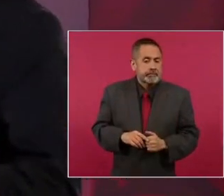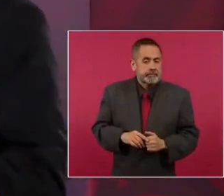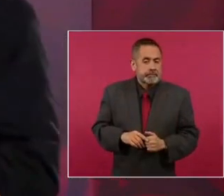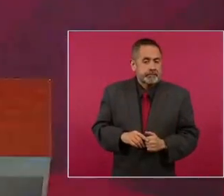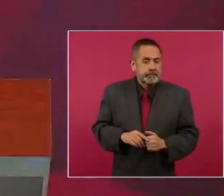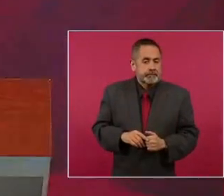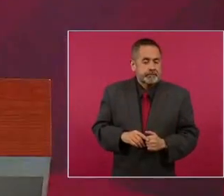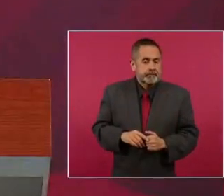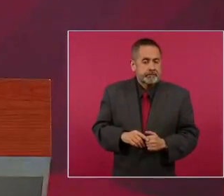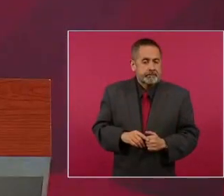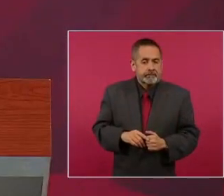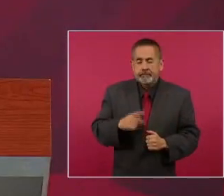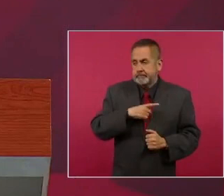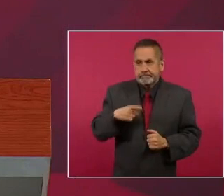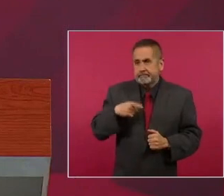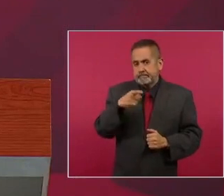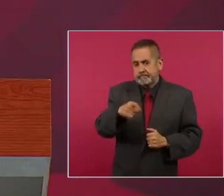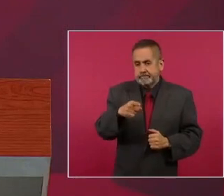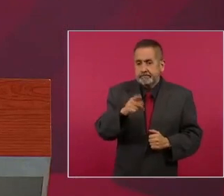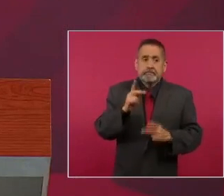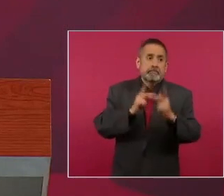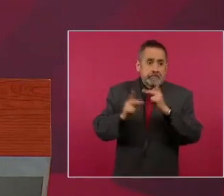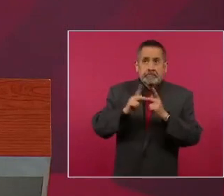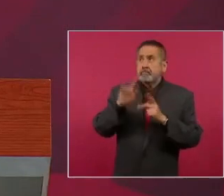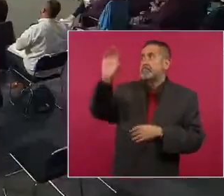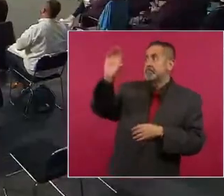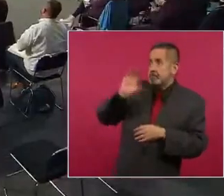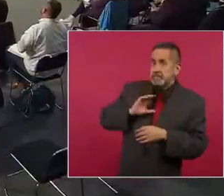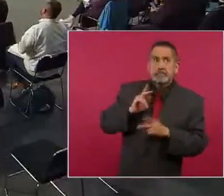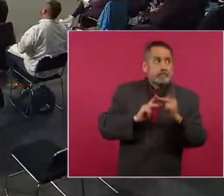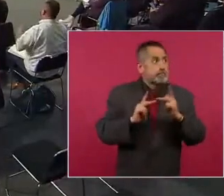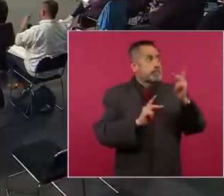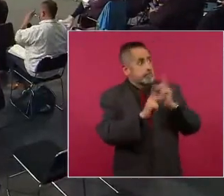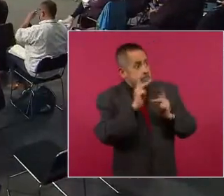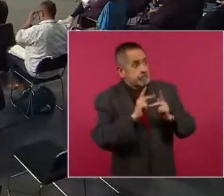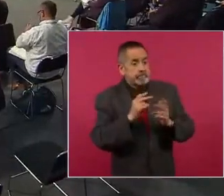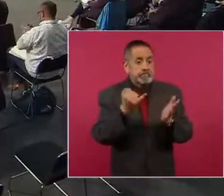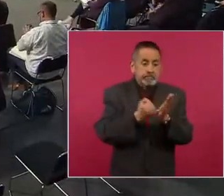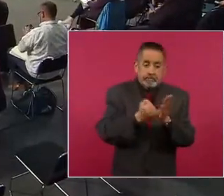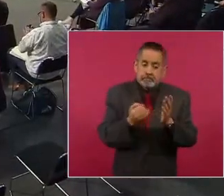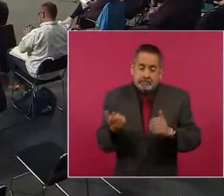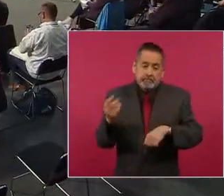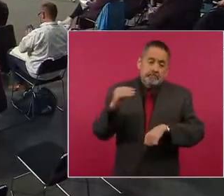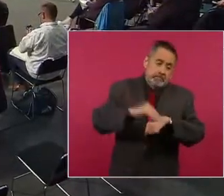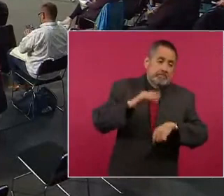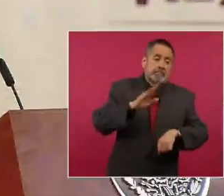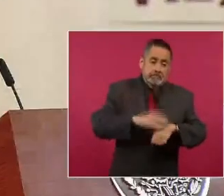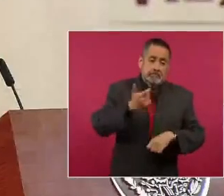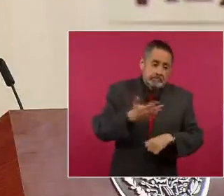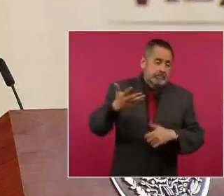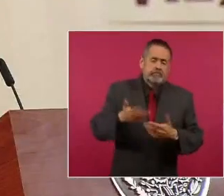tienen que pedir deuda tienen que aumentar impuestos tienen que